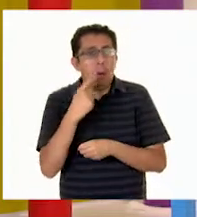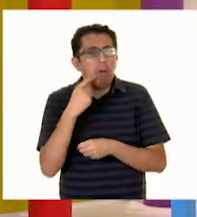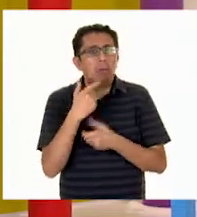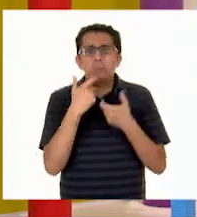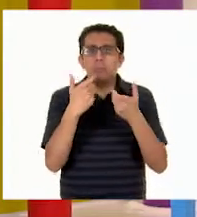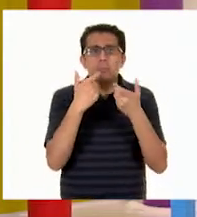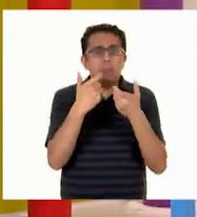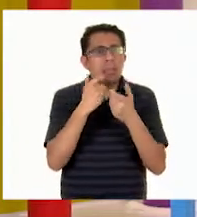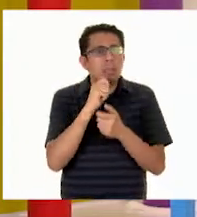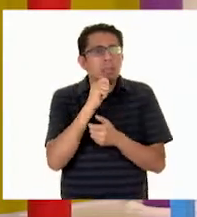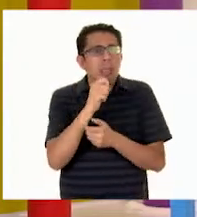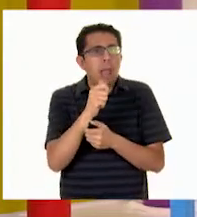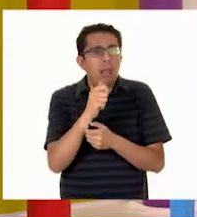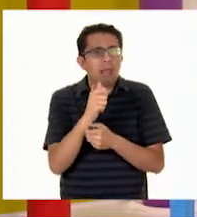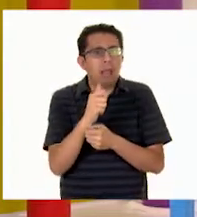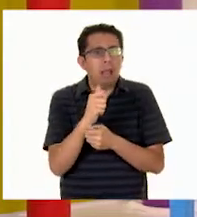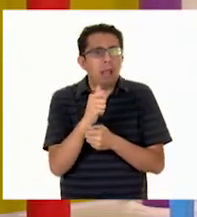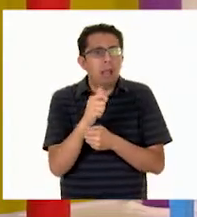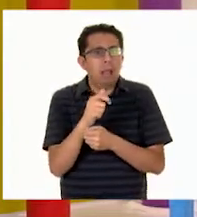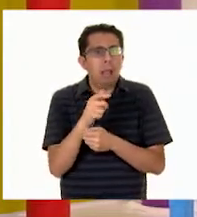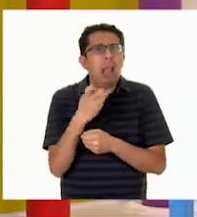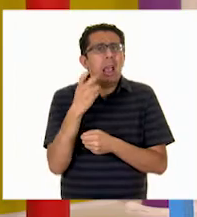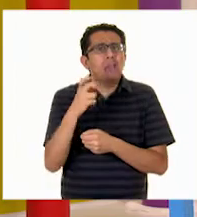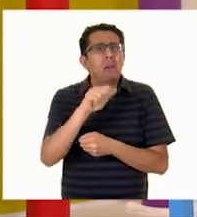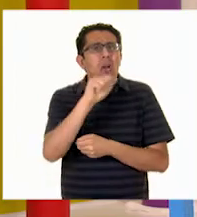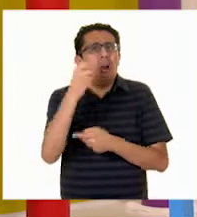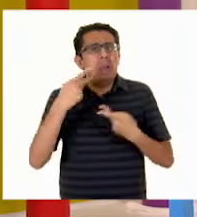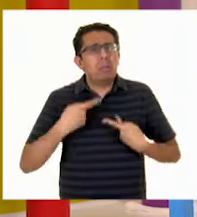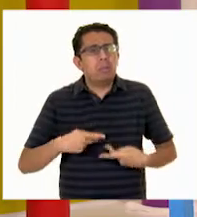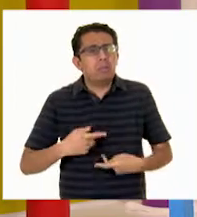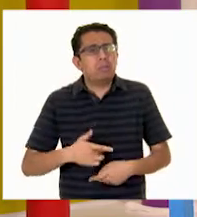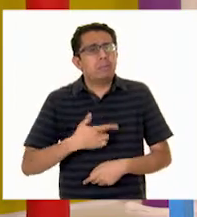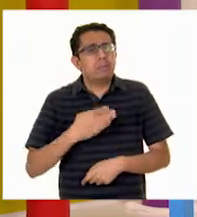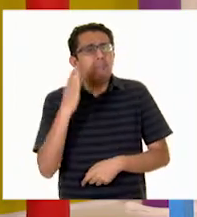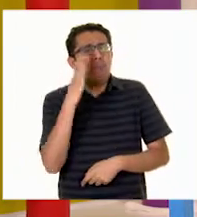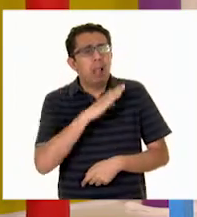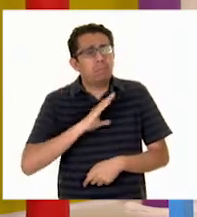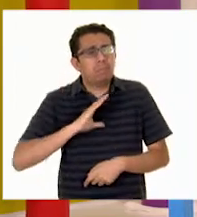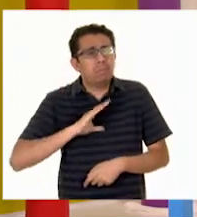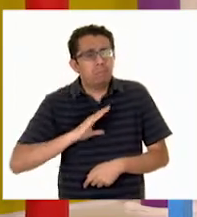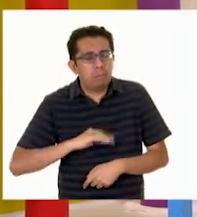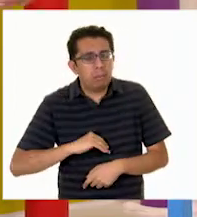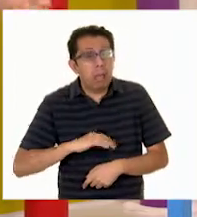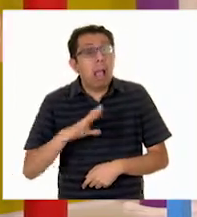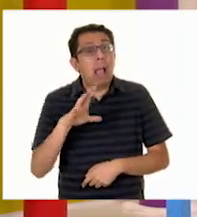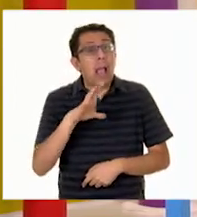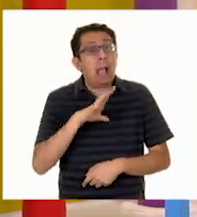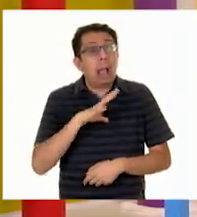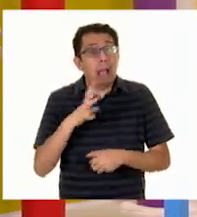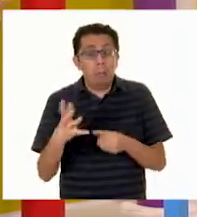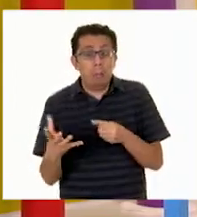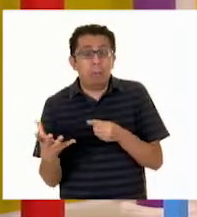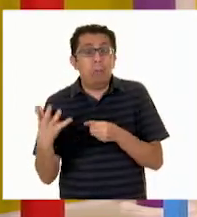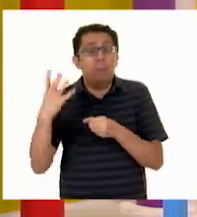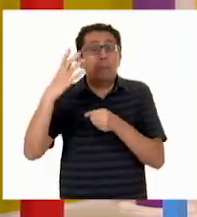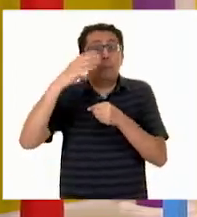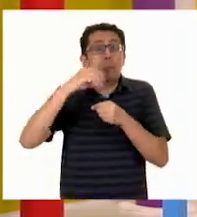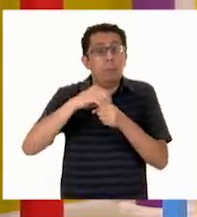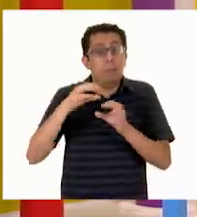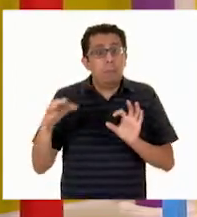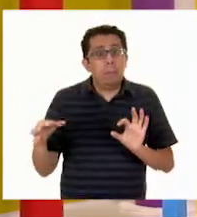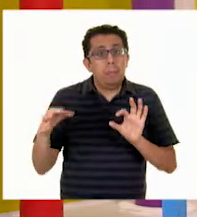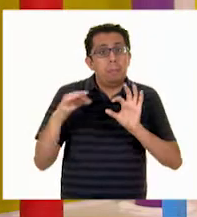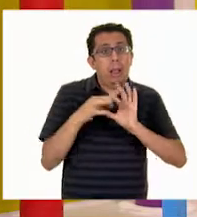ríe, no se burla, porque eso hace sentir mal a las personas. Incluimos, quiere decir, forma parte de nosotras, de